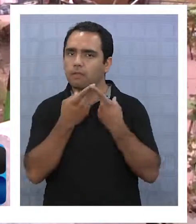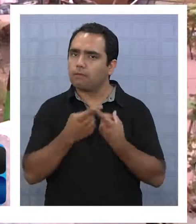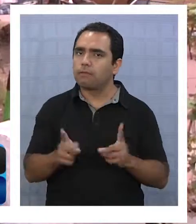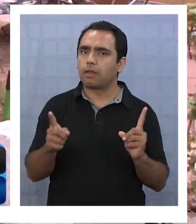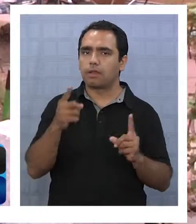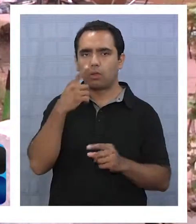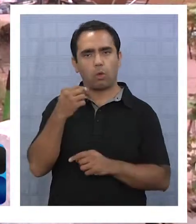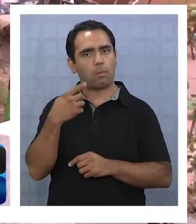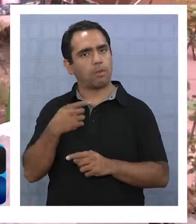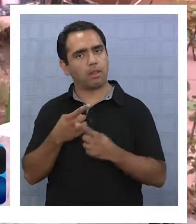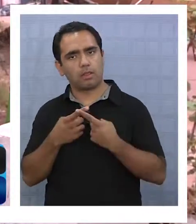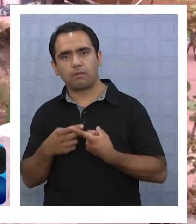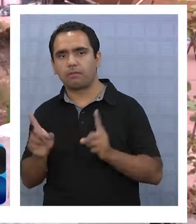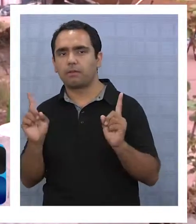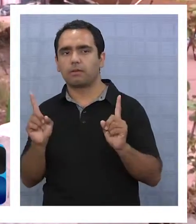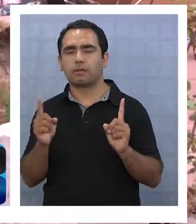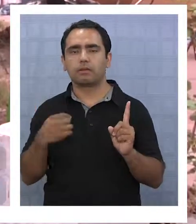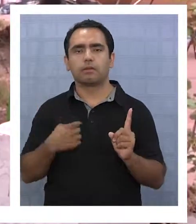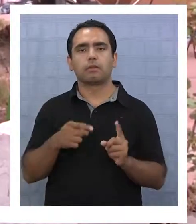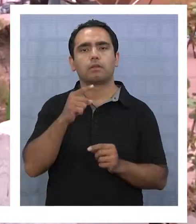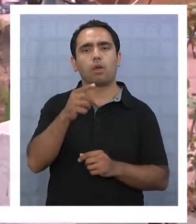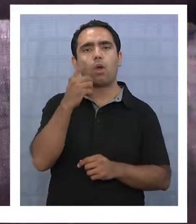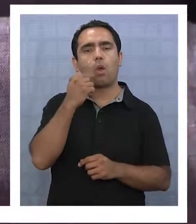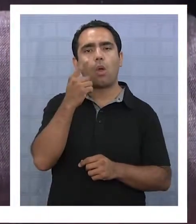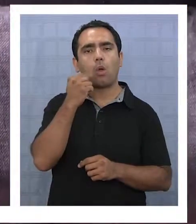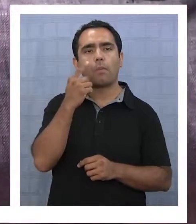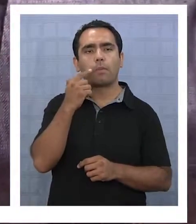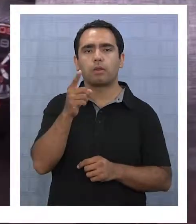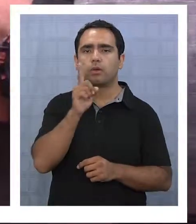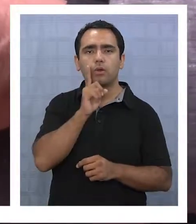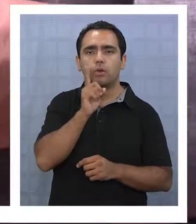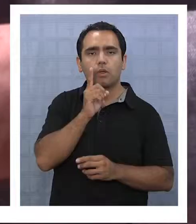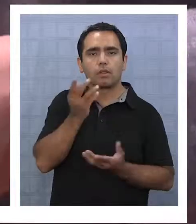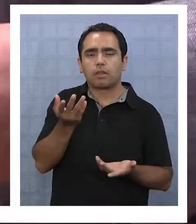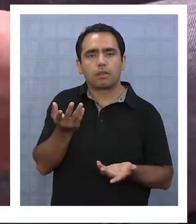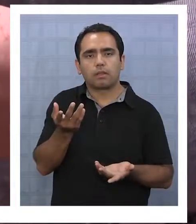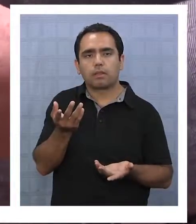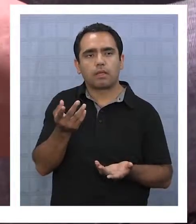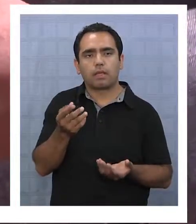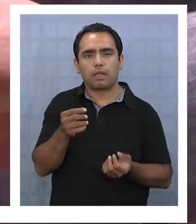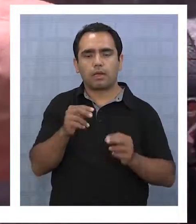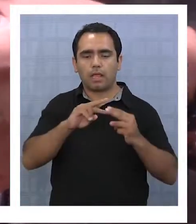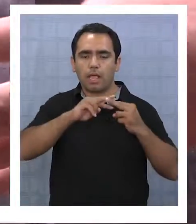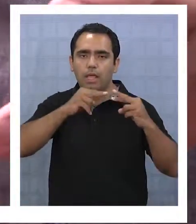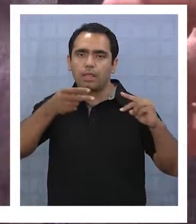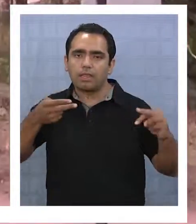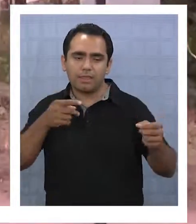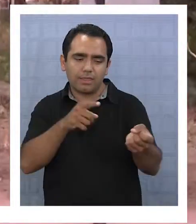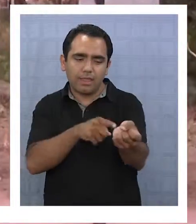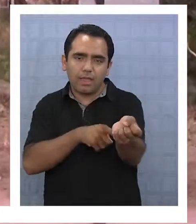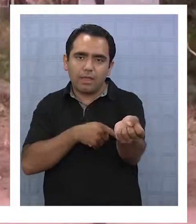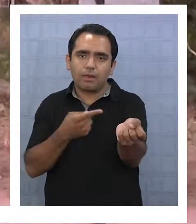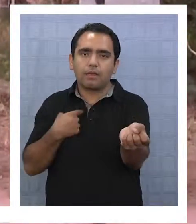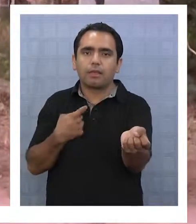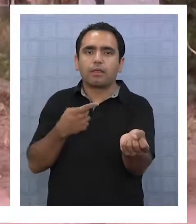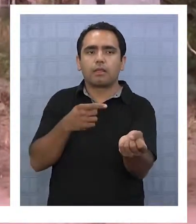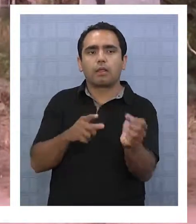desde la mujer con estos temas. Evidentemente, el hombre no tiene en su ADN